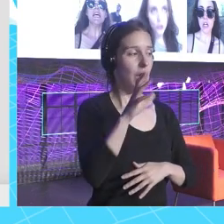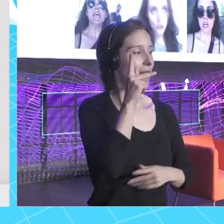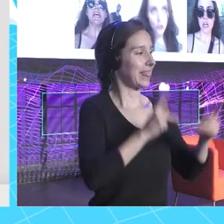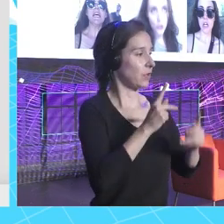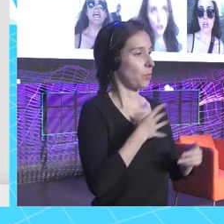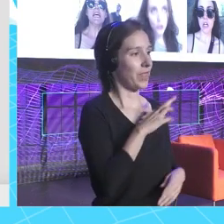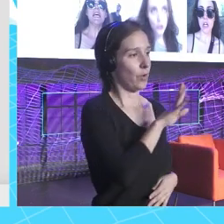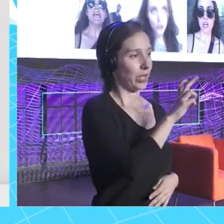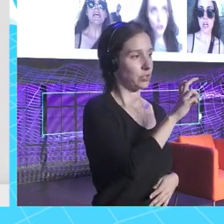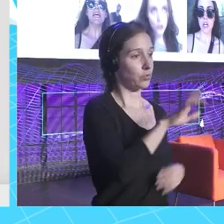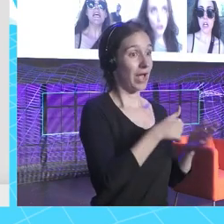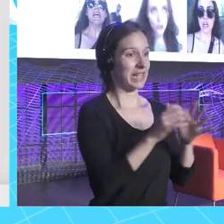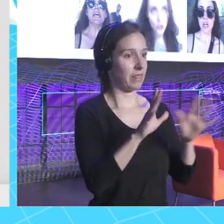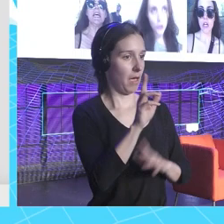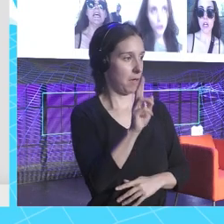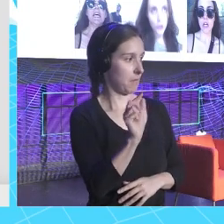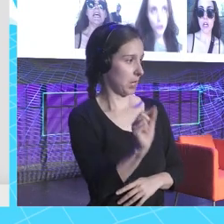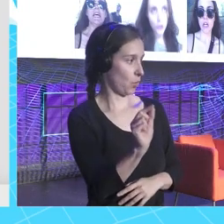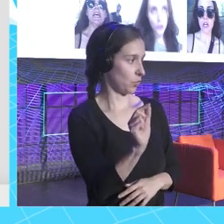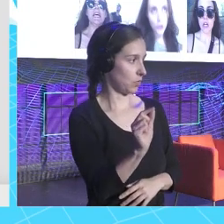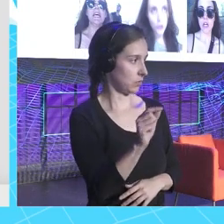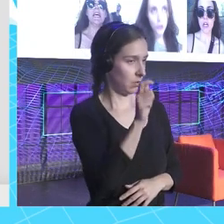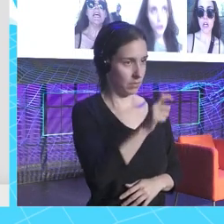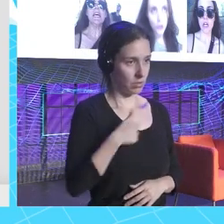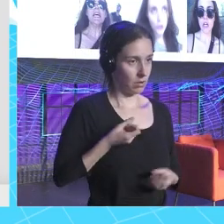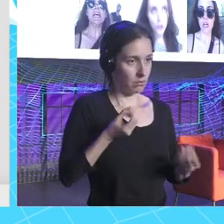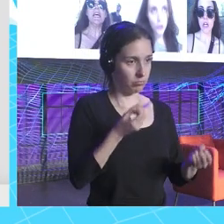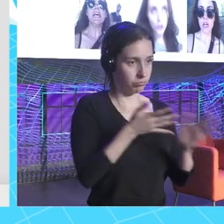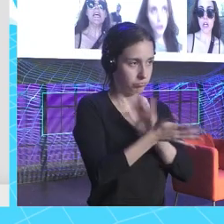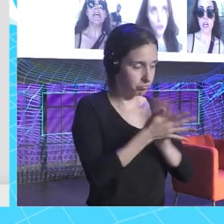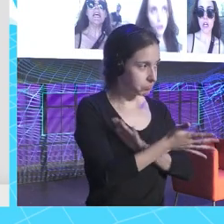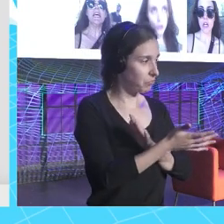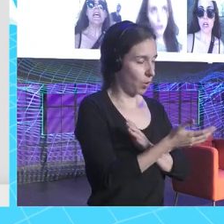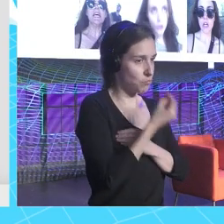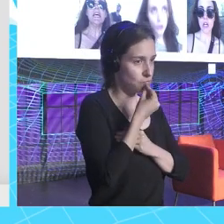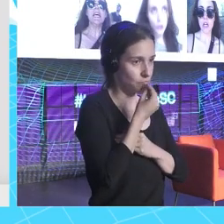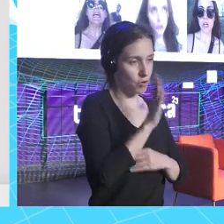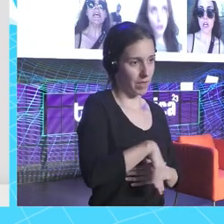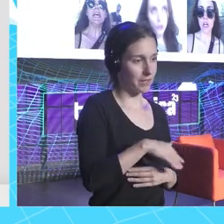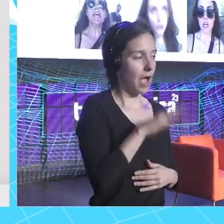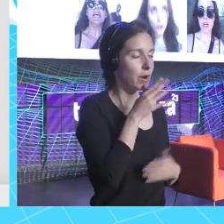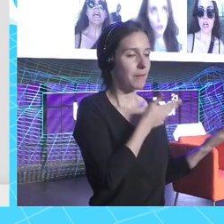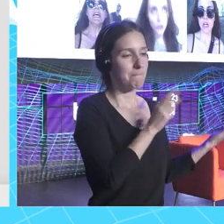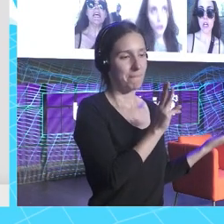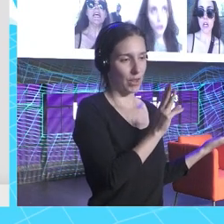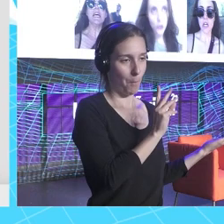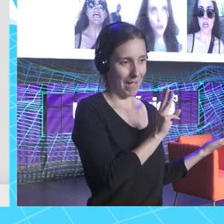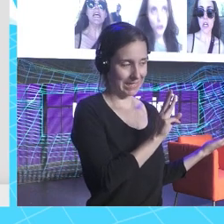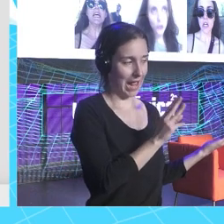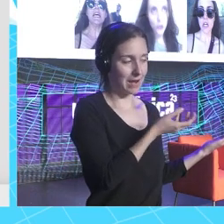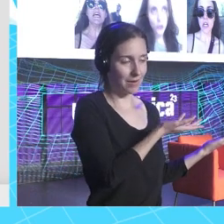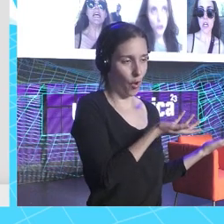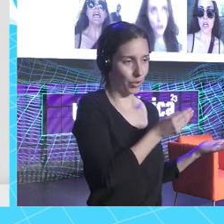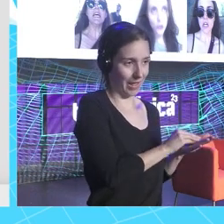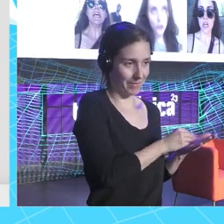4 segundos a hacer 10 minutos. Ahí la gente se cuenta unas chapas tremendas, hace cosas chulísimas. Edits de Pedro Pascal, yo lo tengo dominado el TikTok. Y entonces,